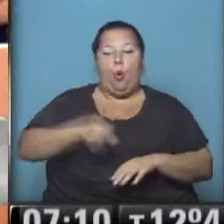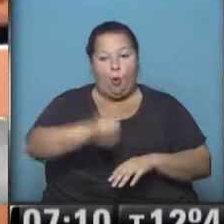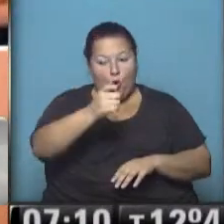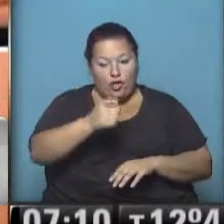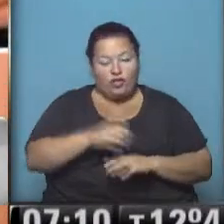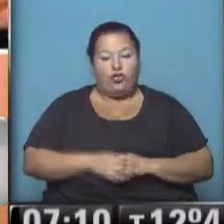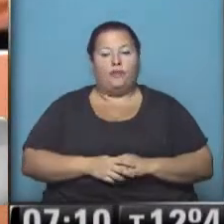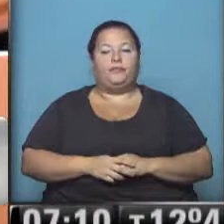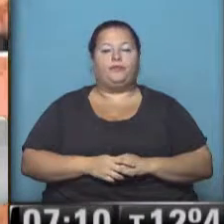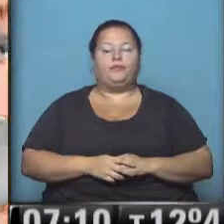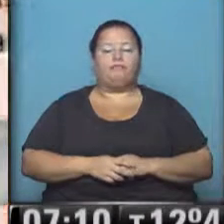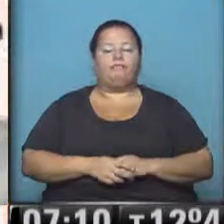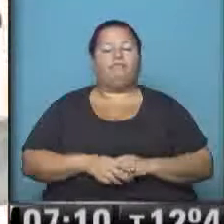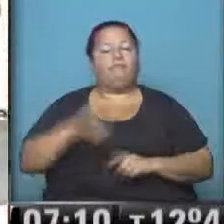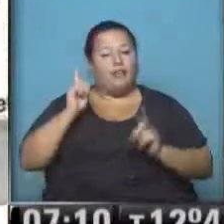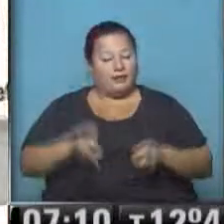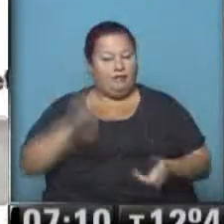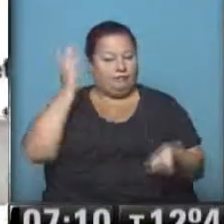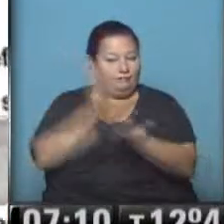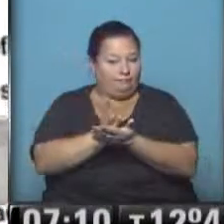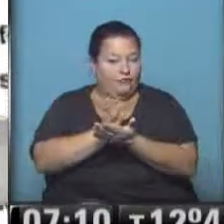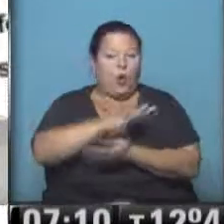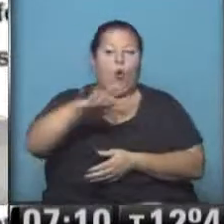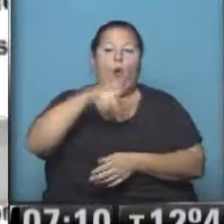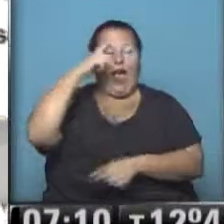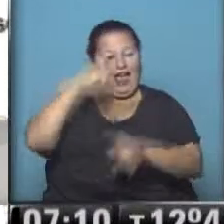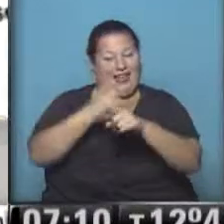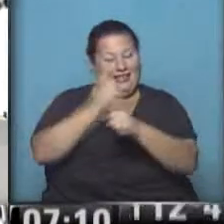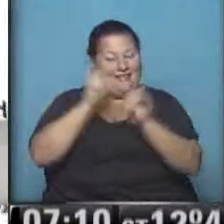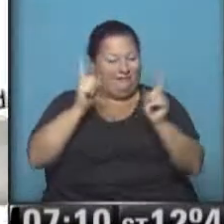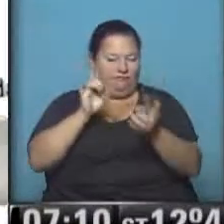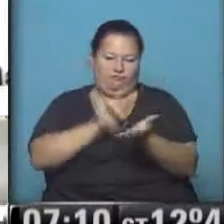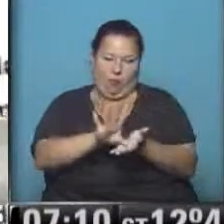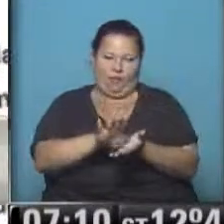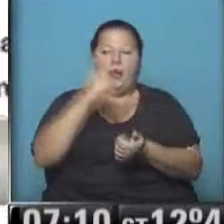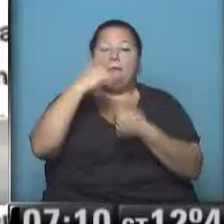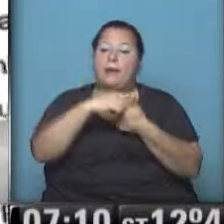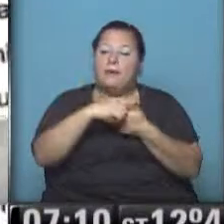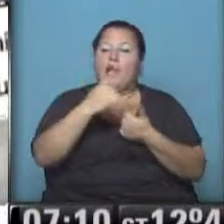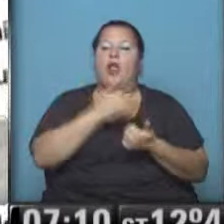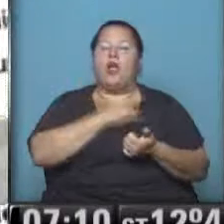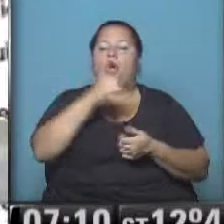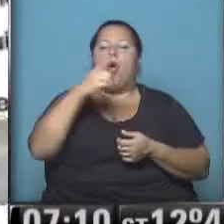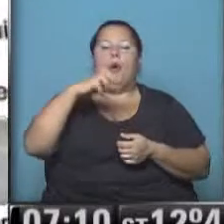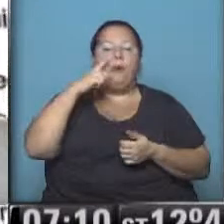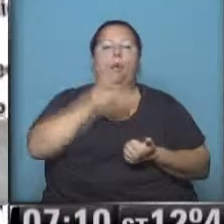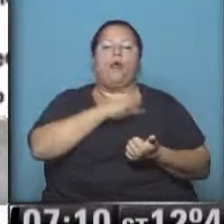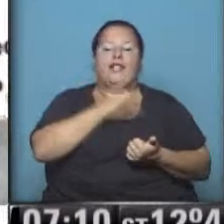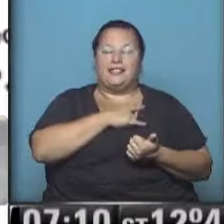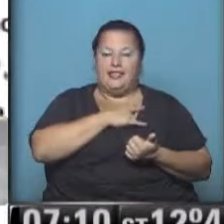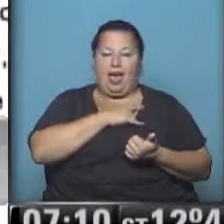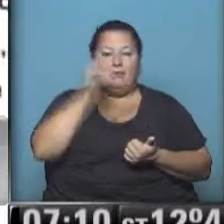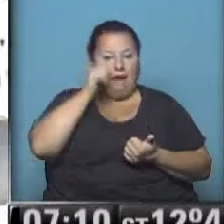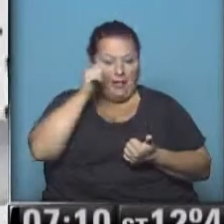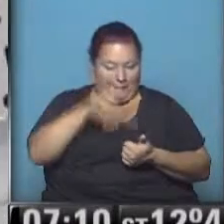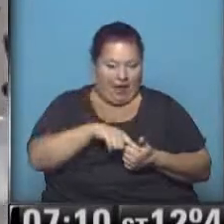juicio, han recibido también la condena de los lugares donde ejercían como docentes. El primero en el caso de Pionbo fue en la Universidad de